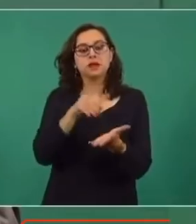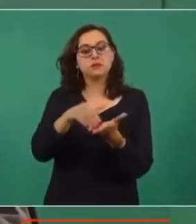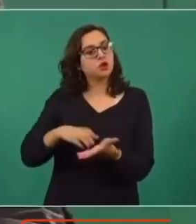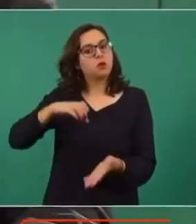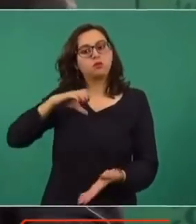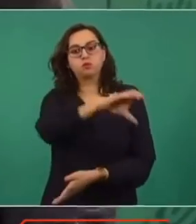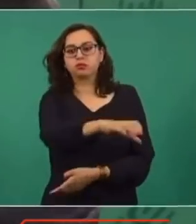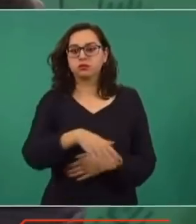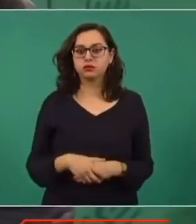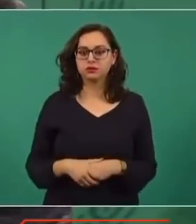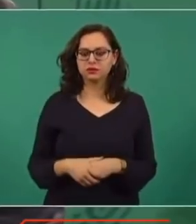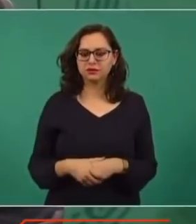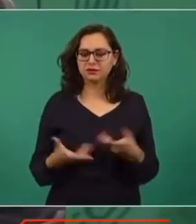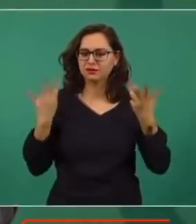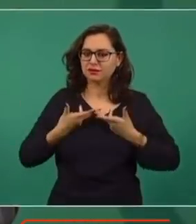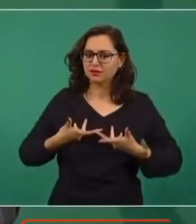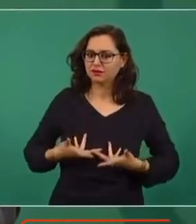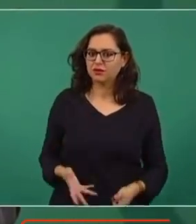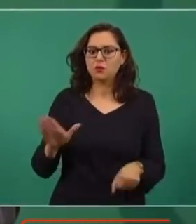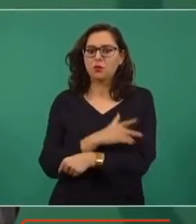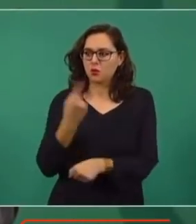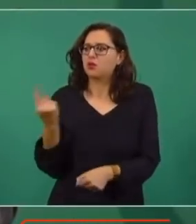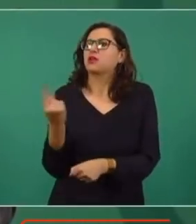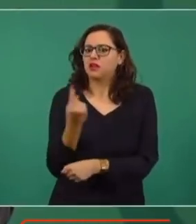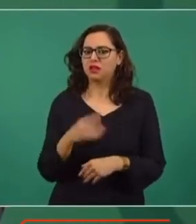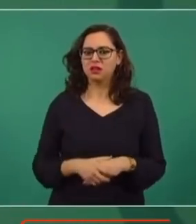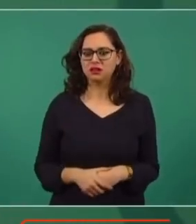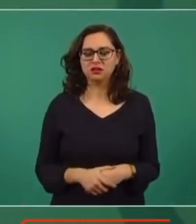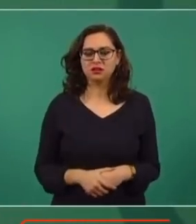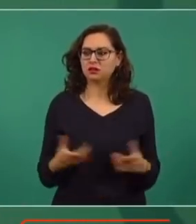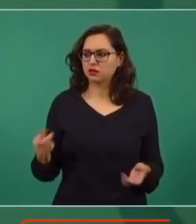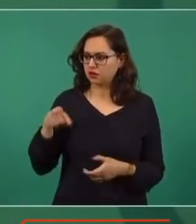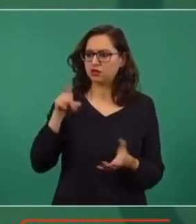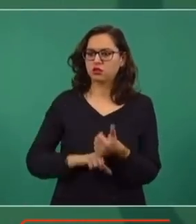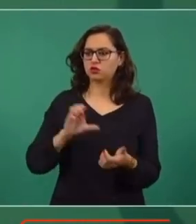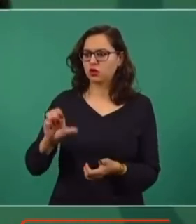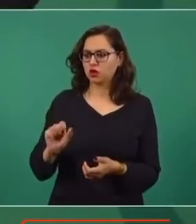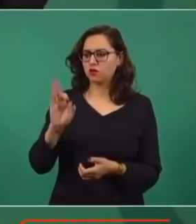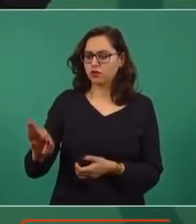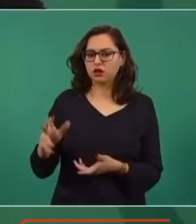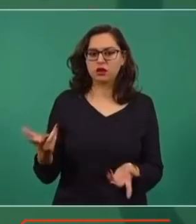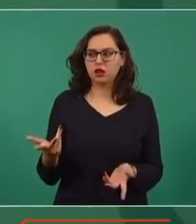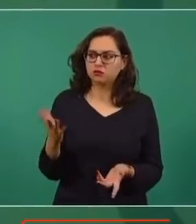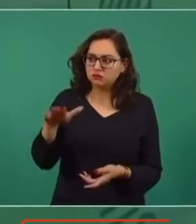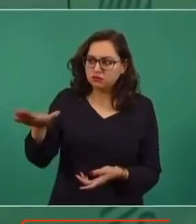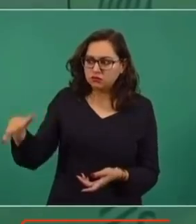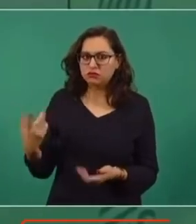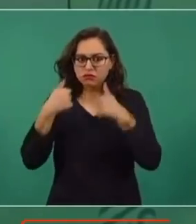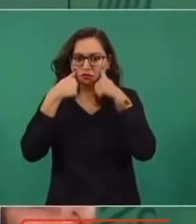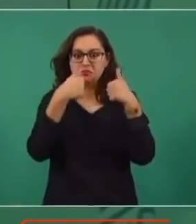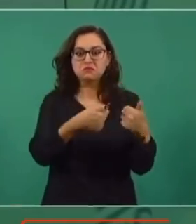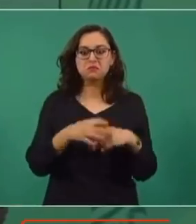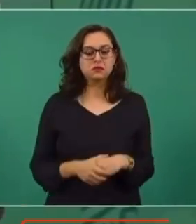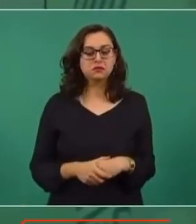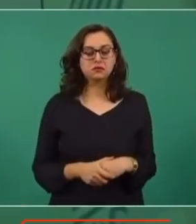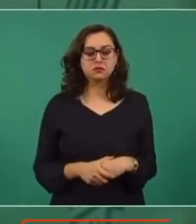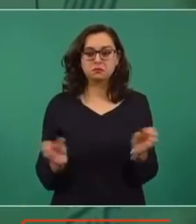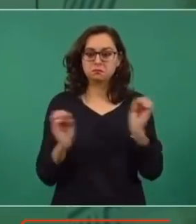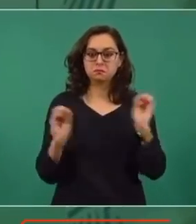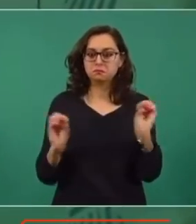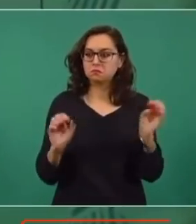porque ellos, los de la consejería, de la Judicatura, uno no salió,